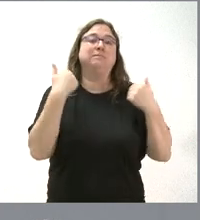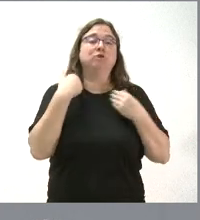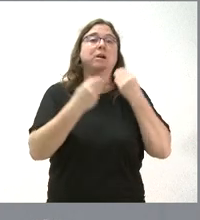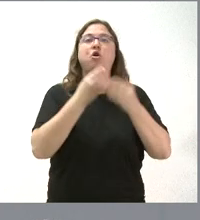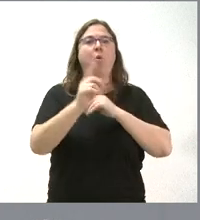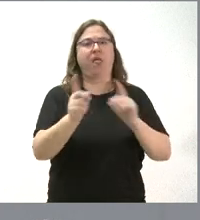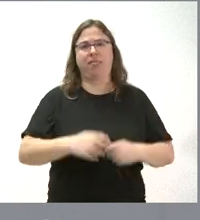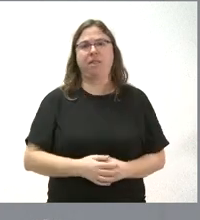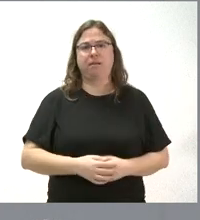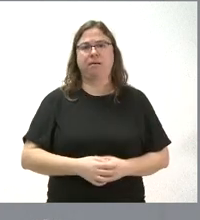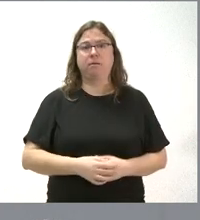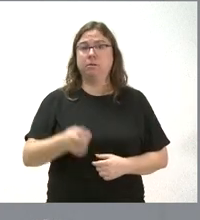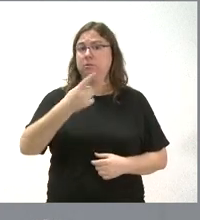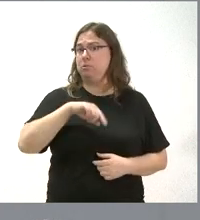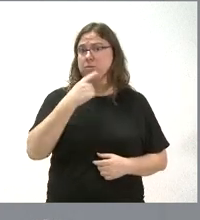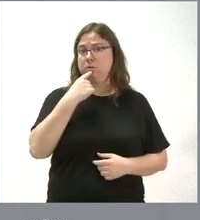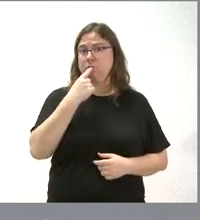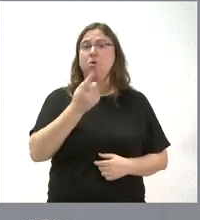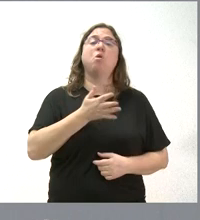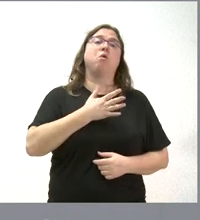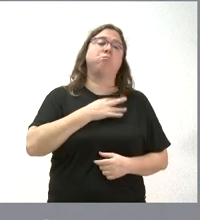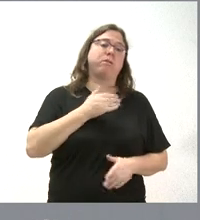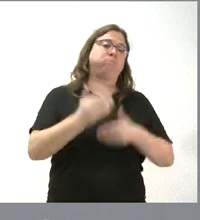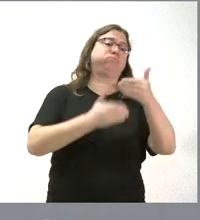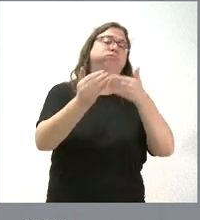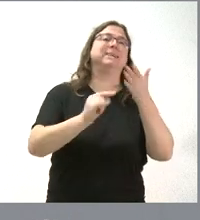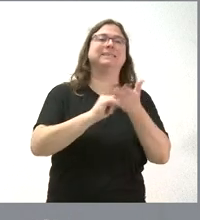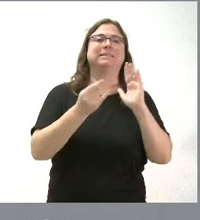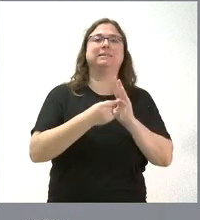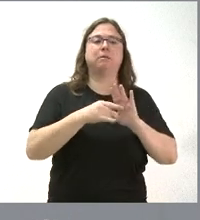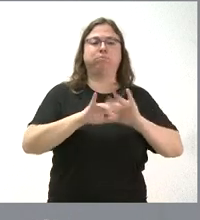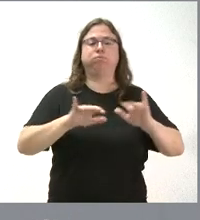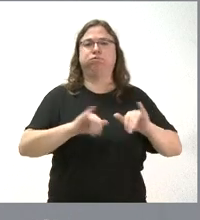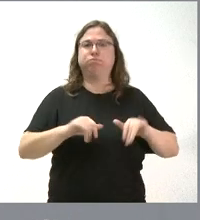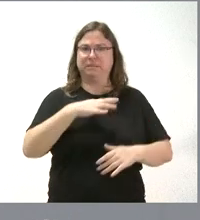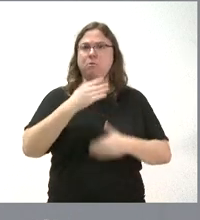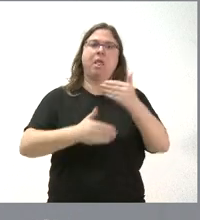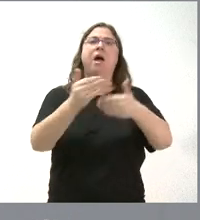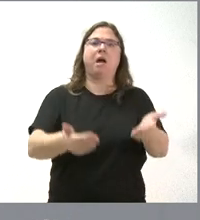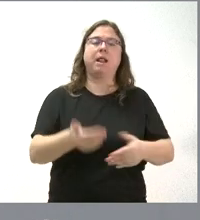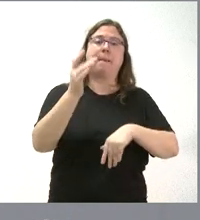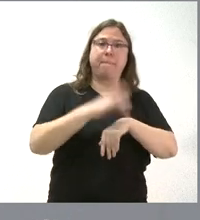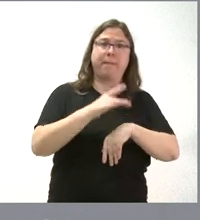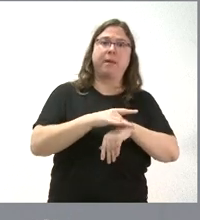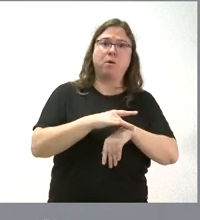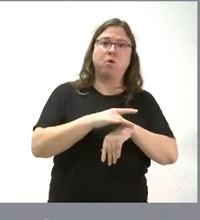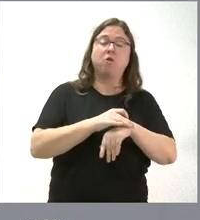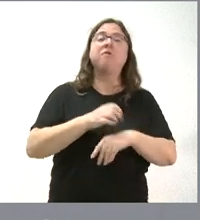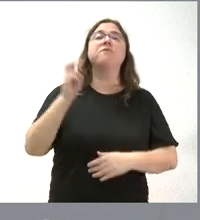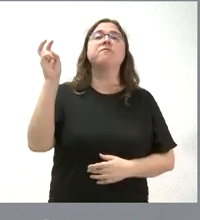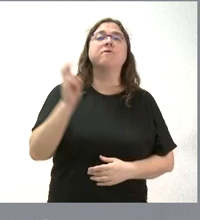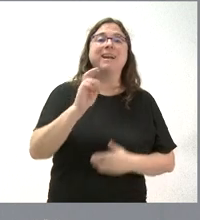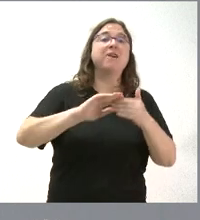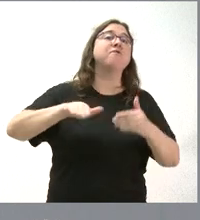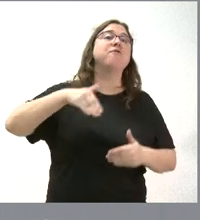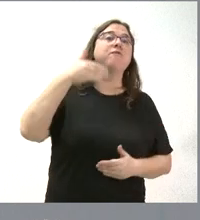haciendo. ¿Qué hemos dicho nosotros? Que se puede agilizar todo el sistema de convalidación de titulaciones de médicos procedentes de